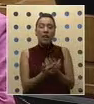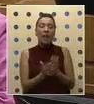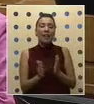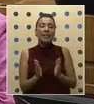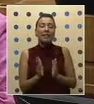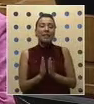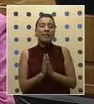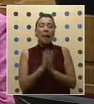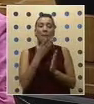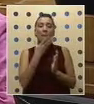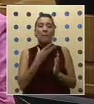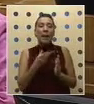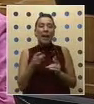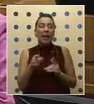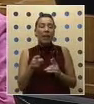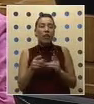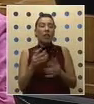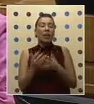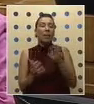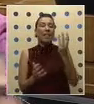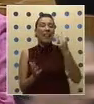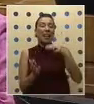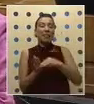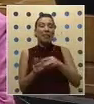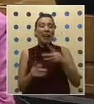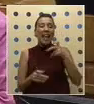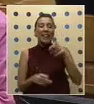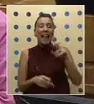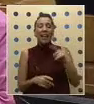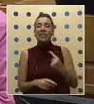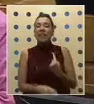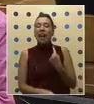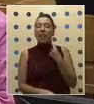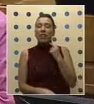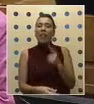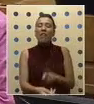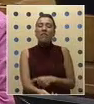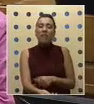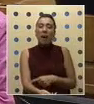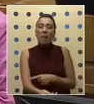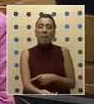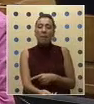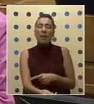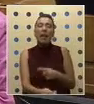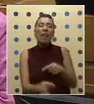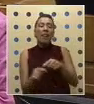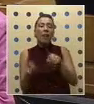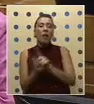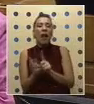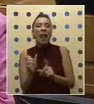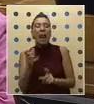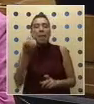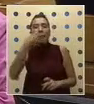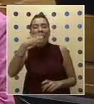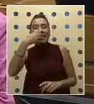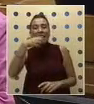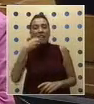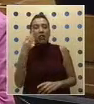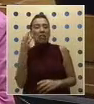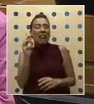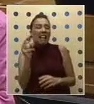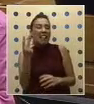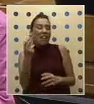Pedro, la Comuna de San Pedro, que se quemaron 3.000 hectáreas donde fueron afectadas familias de la zona de Manzanito, alrededor de 20, 30